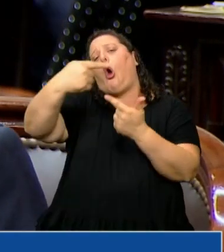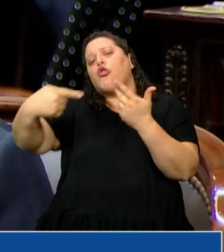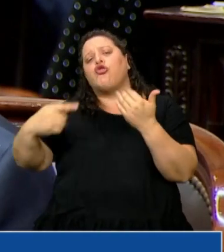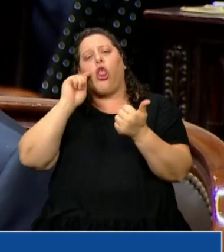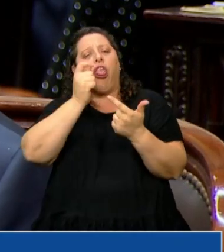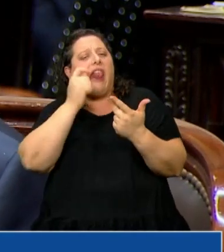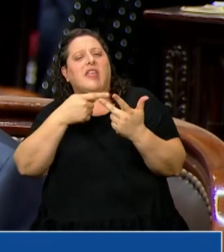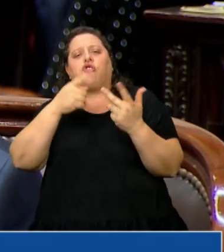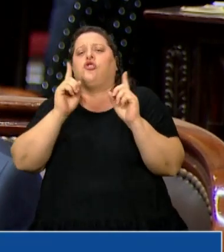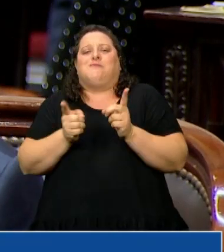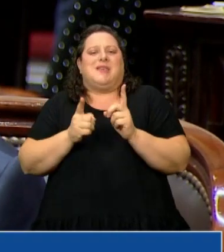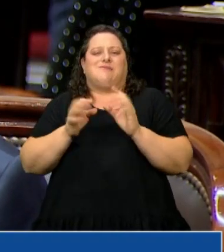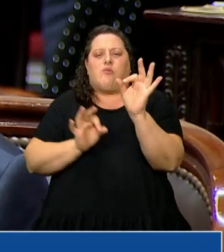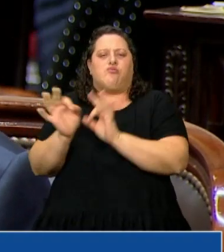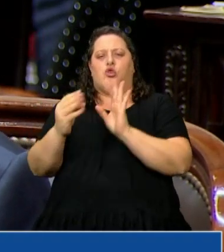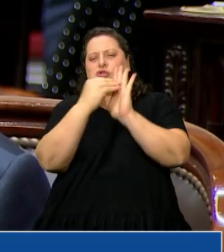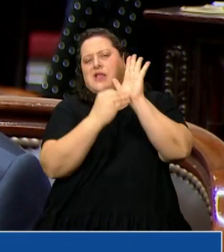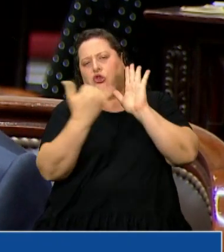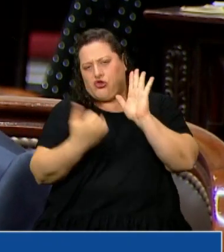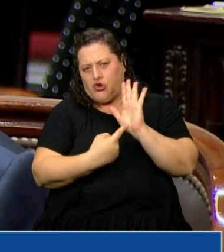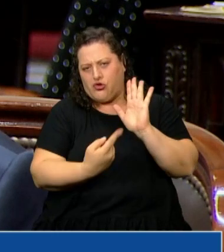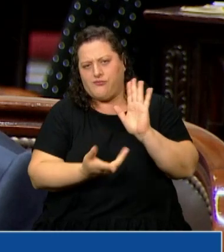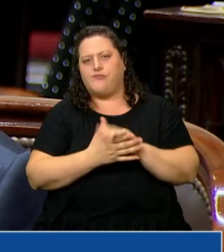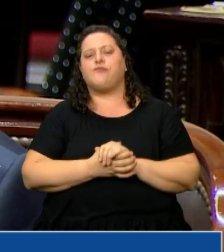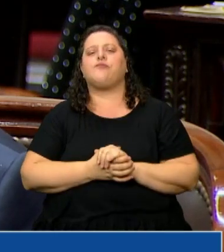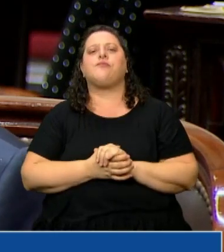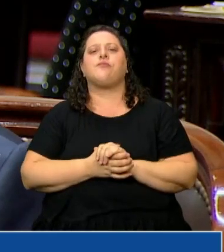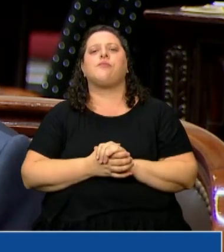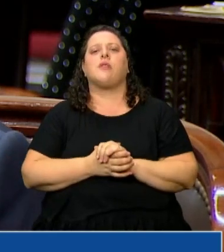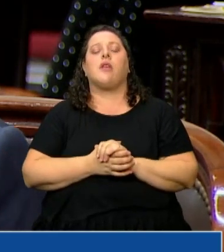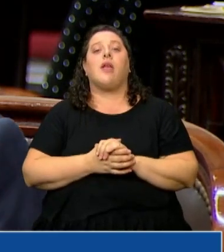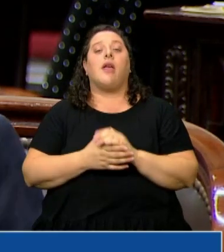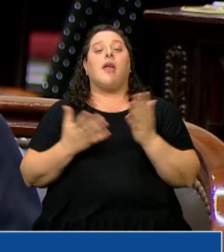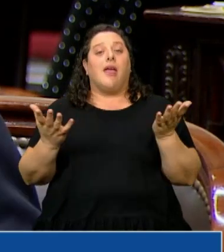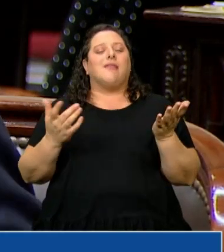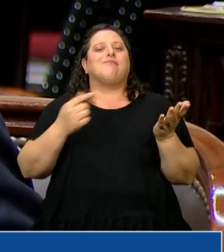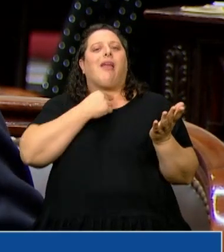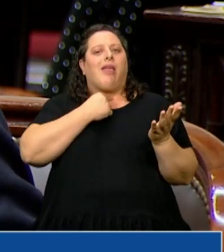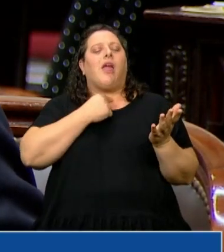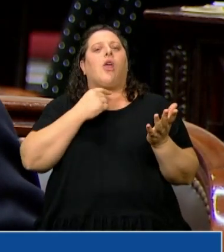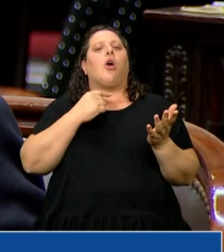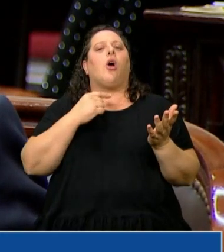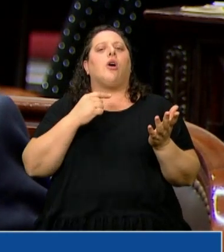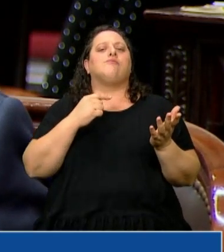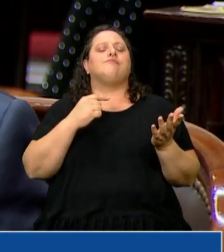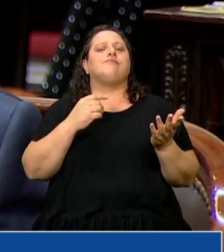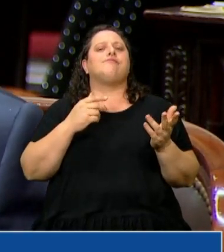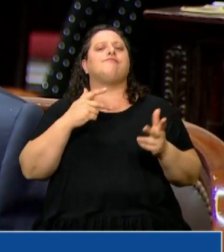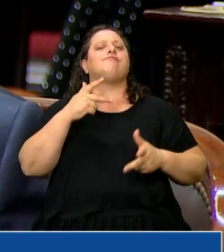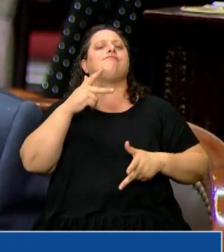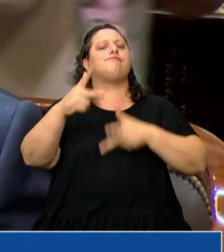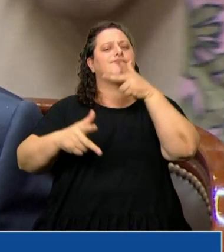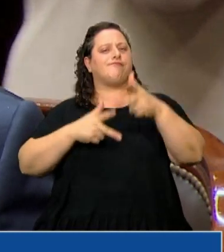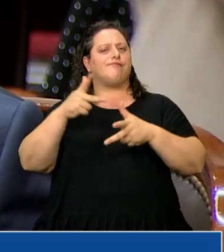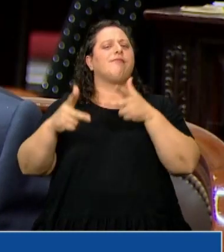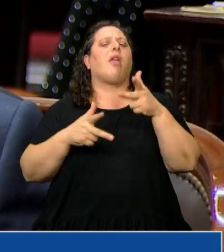establecidos en este proyecto que estamos abordando. Y en este sentido me quiero expresar, Presidenta, que es